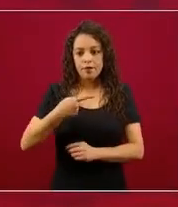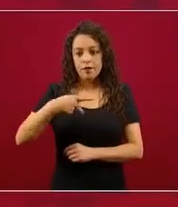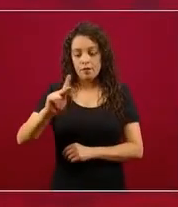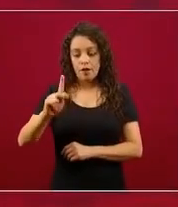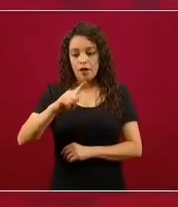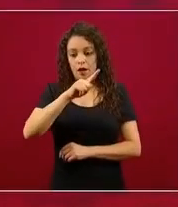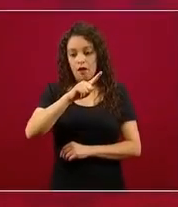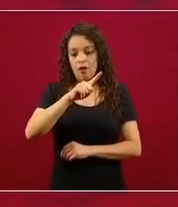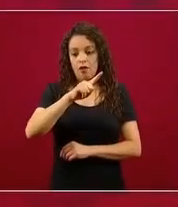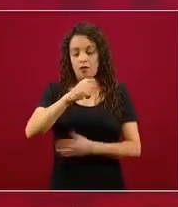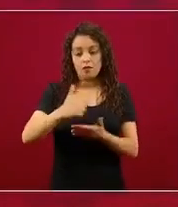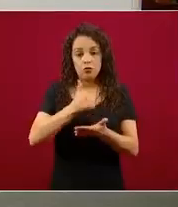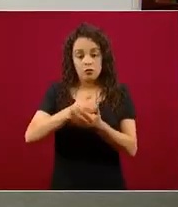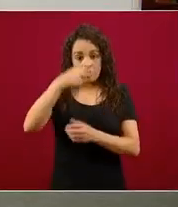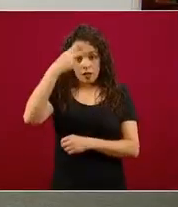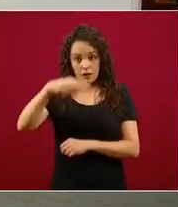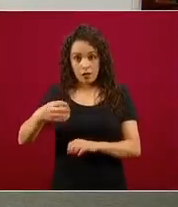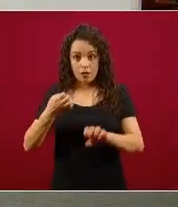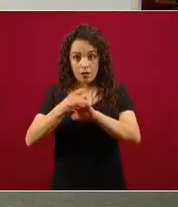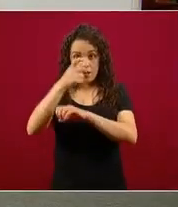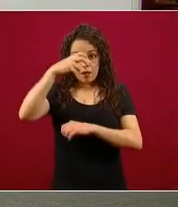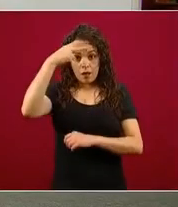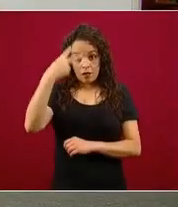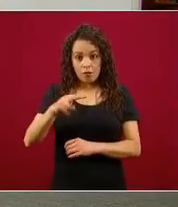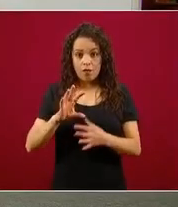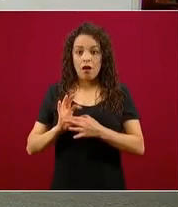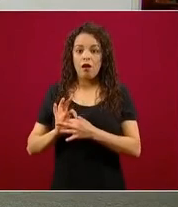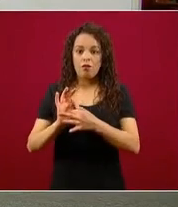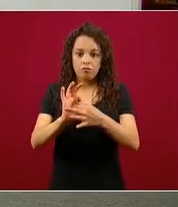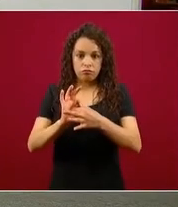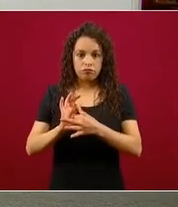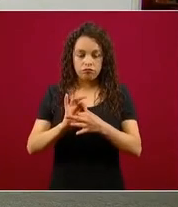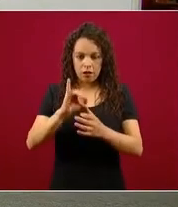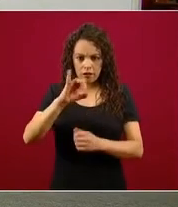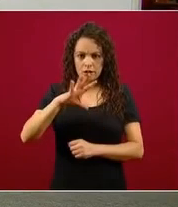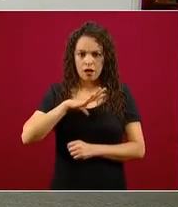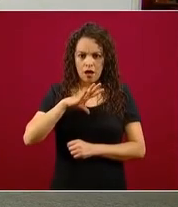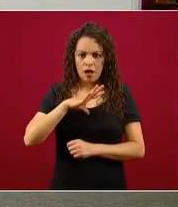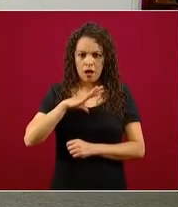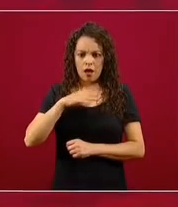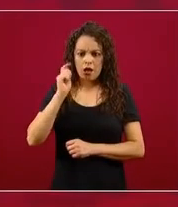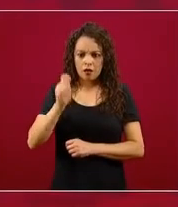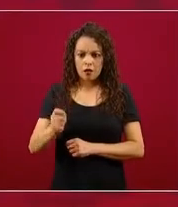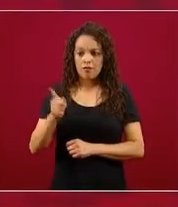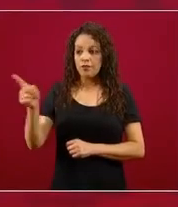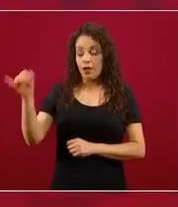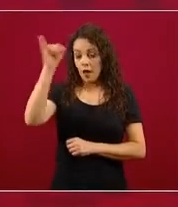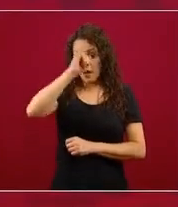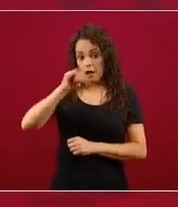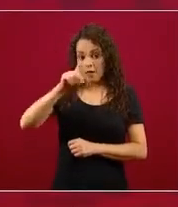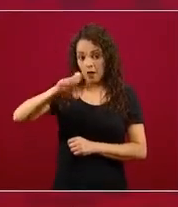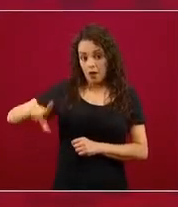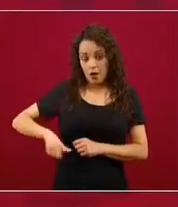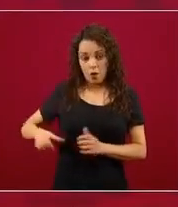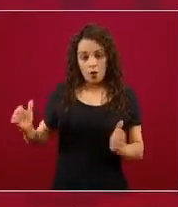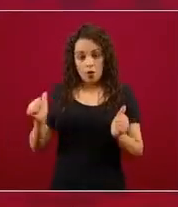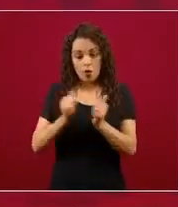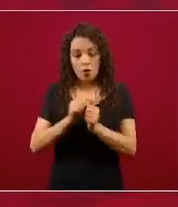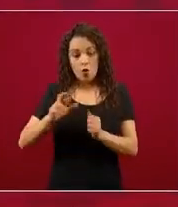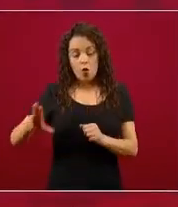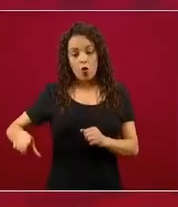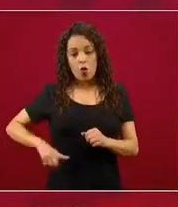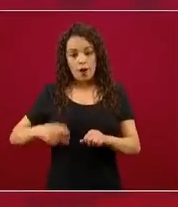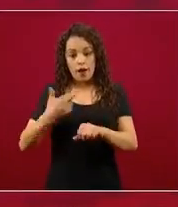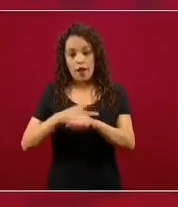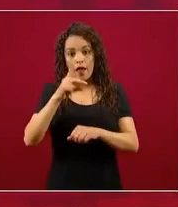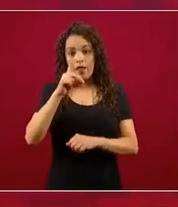como hemos comentado, existe un comando metropolitano. La jefa de gobierno, Claudia Sheinbaum, con el gobernador del Mazo